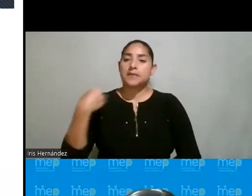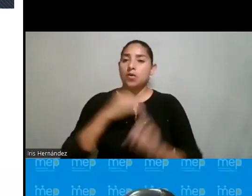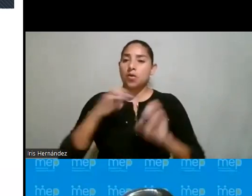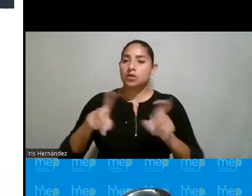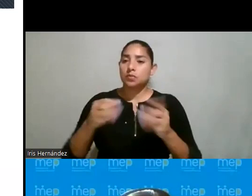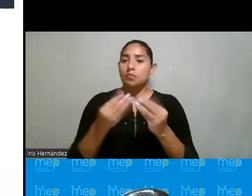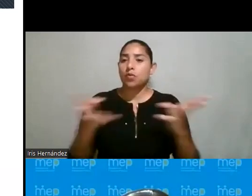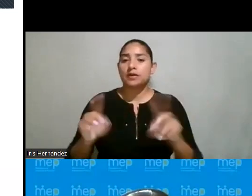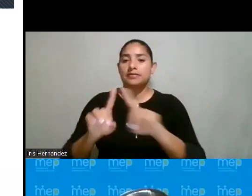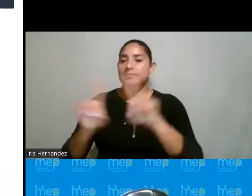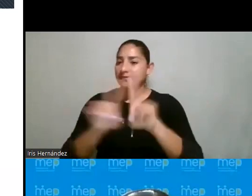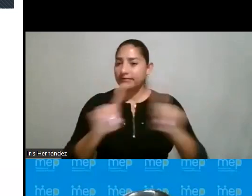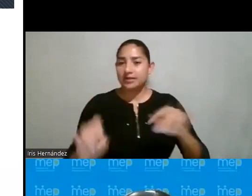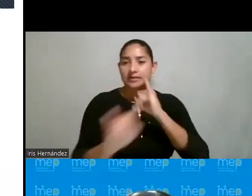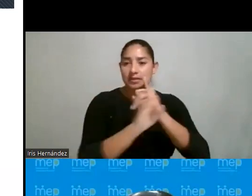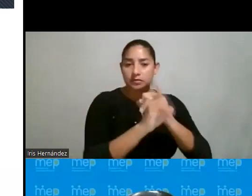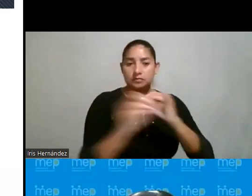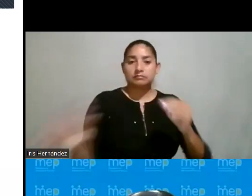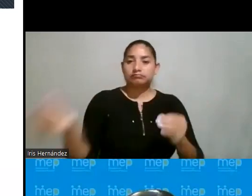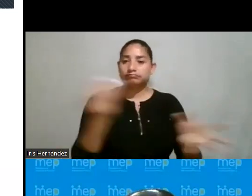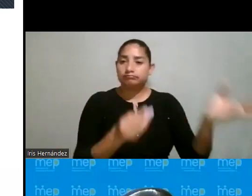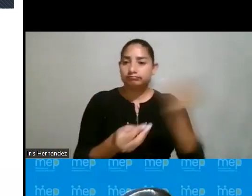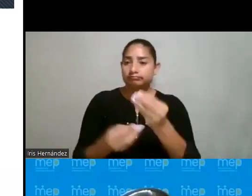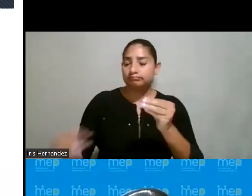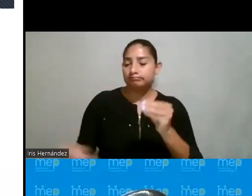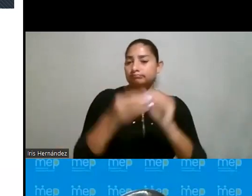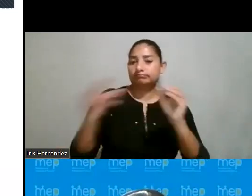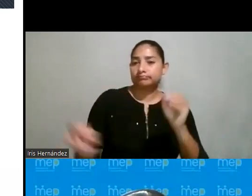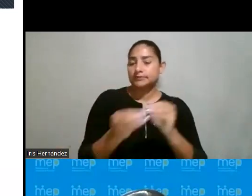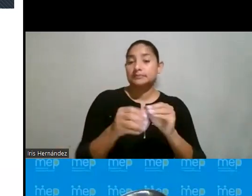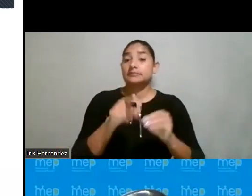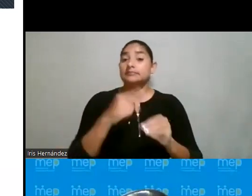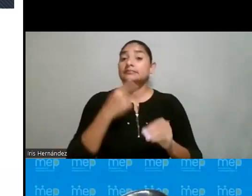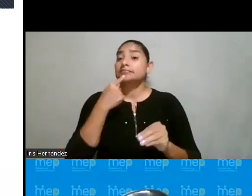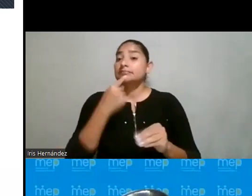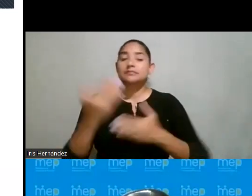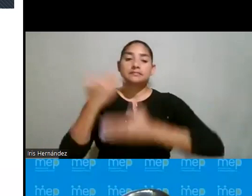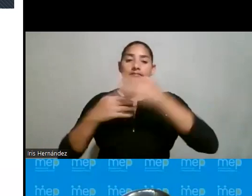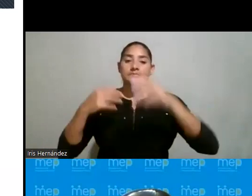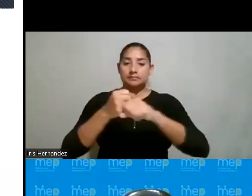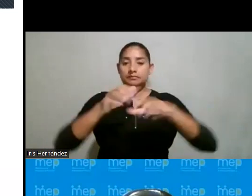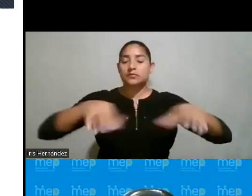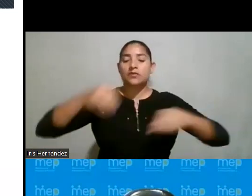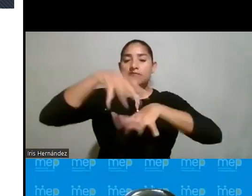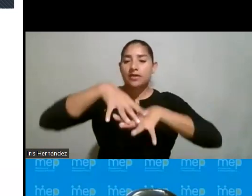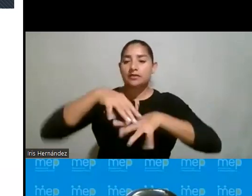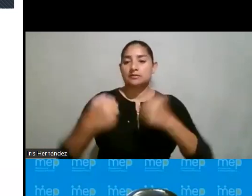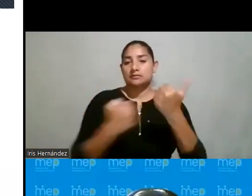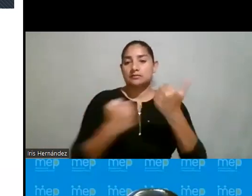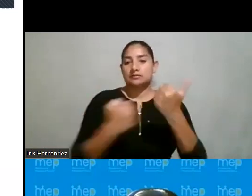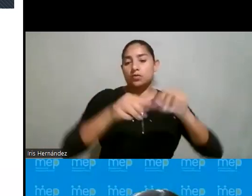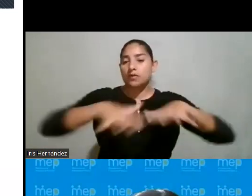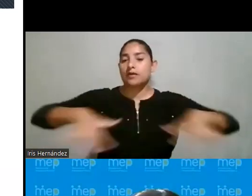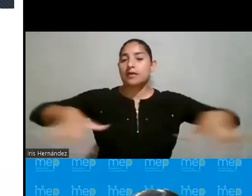Pública y otras dependencias que vienen a sumar. Y es lo que decíamos ahora, es cómo poder generar esas redes de apoyo, pero también esos